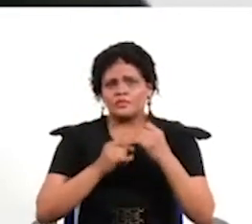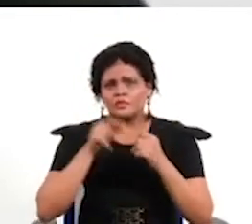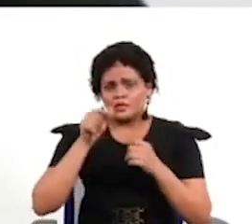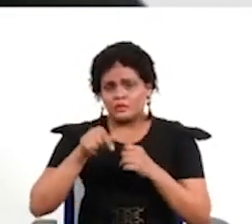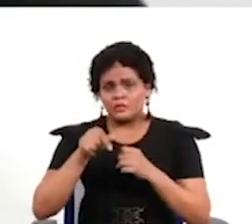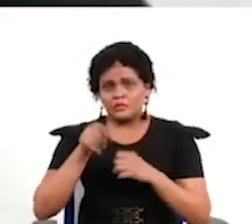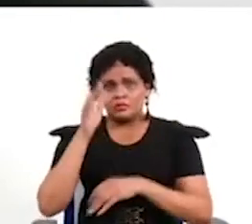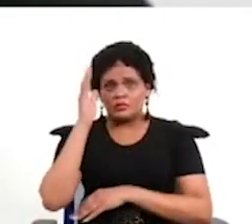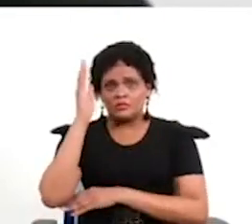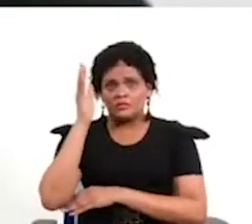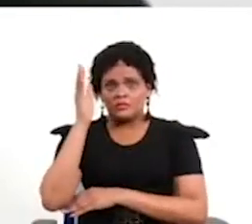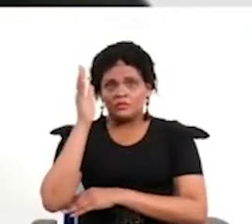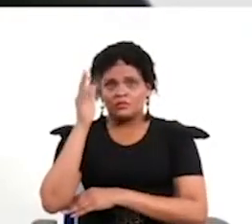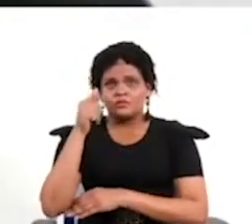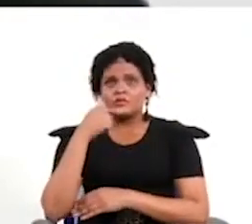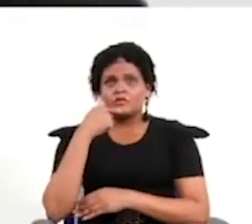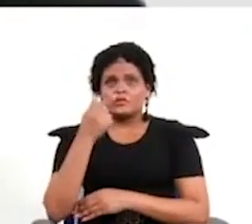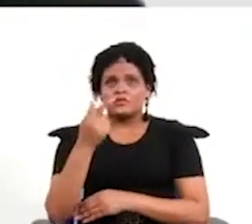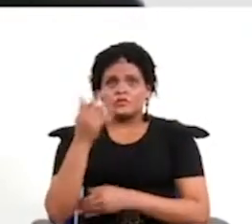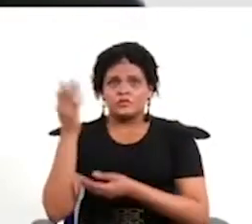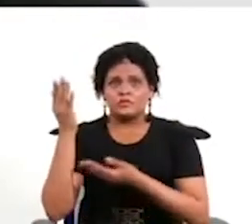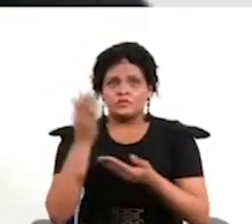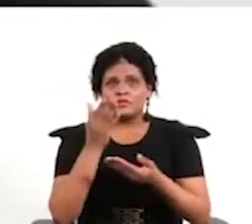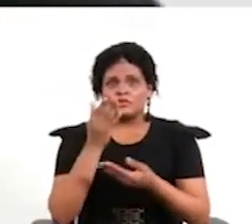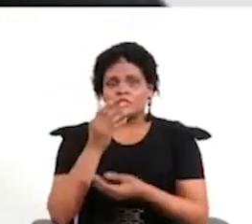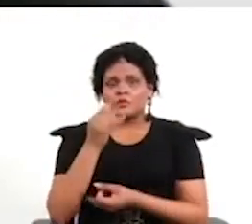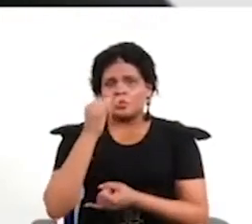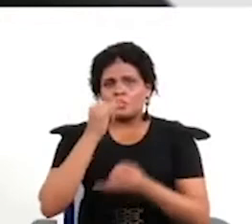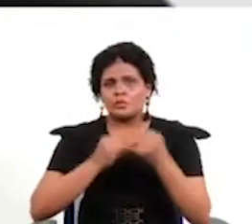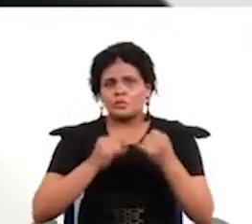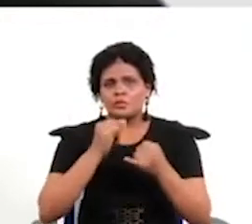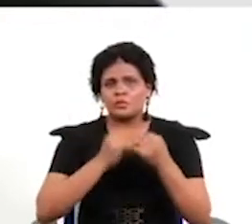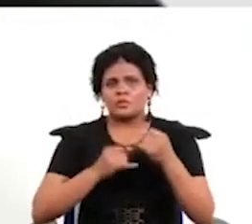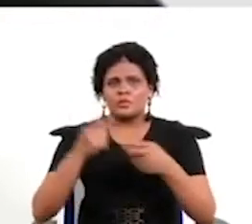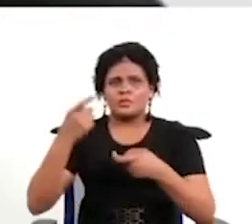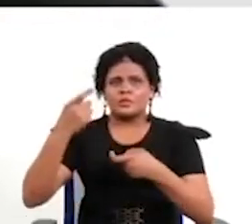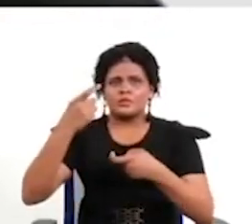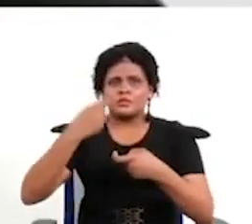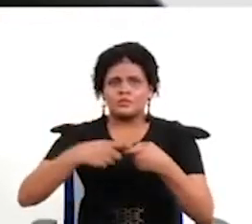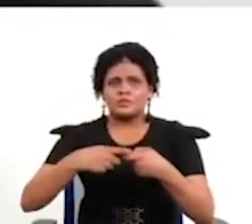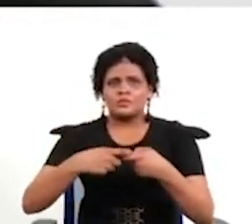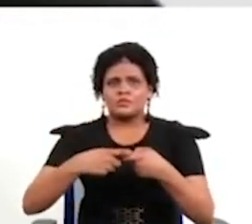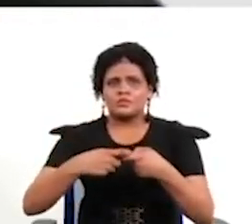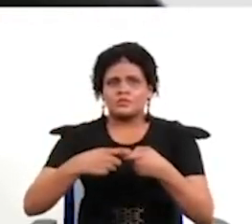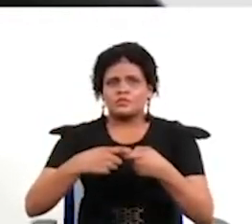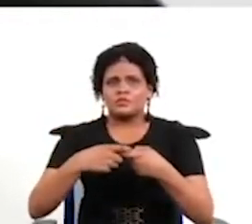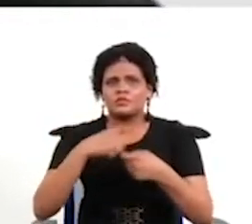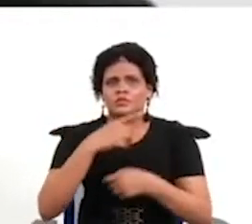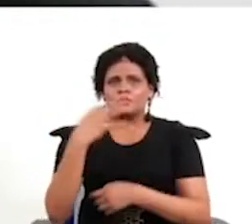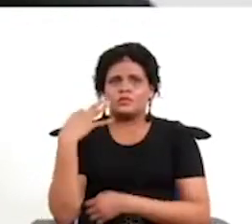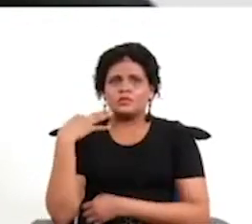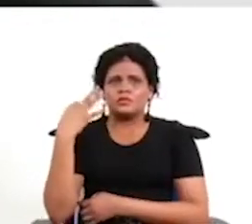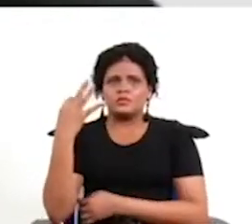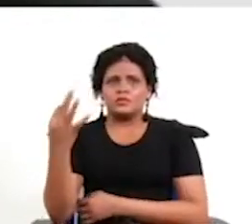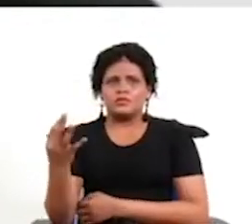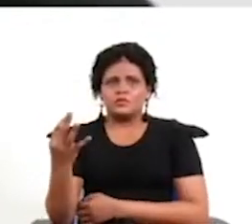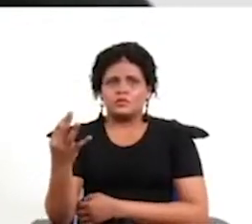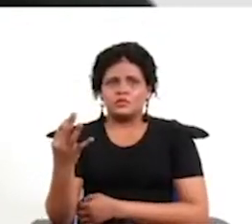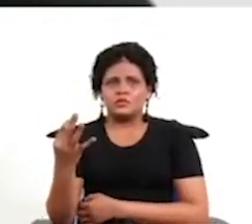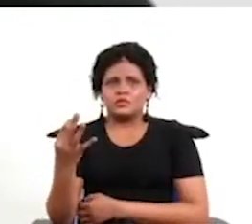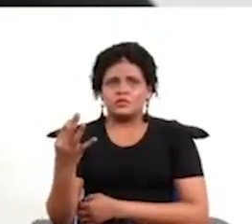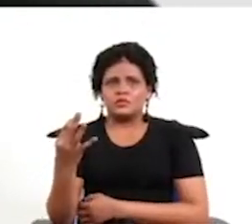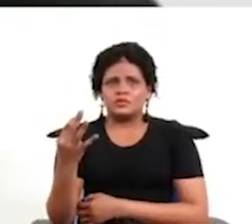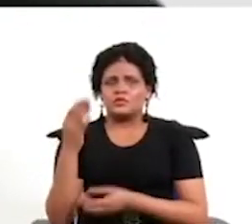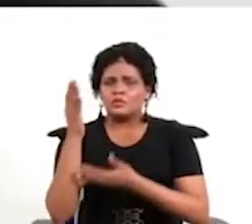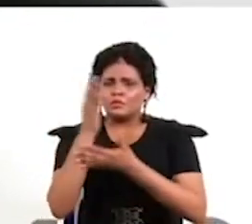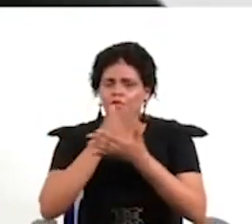conferencias solemos darle una última participación a los invitados con ocasión de que puedan enviar